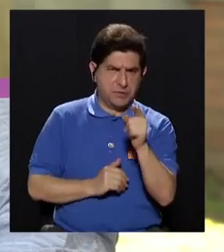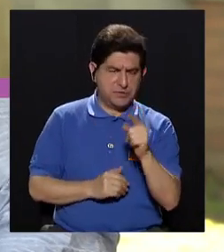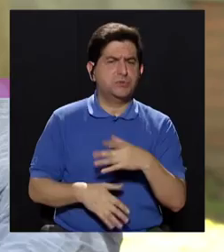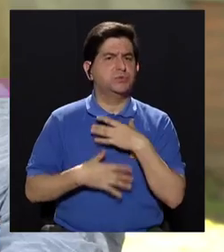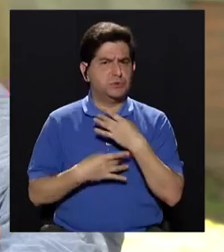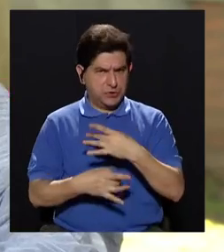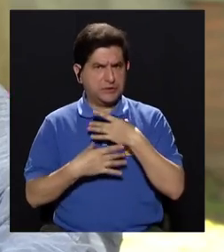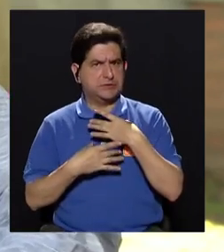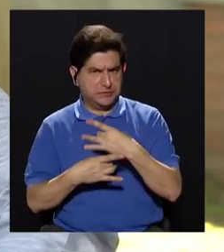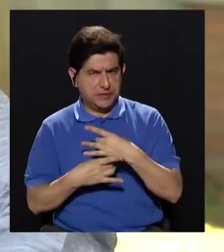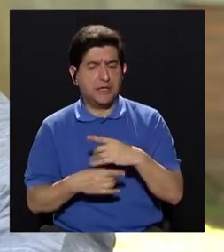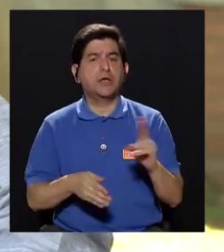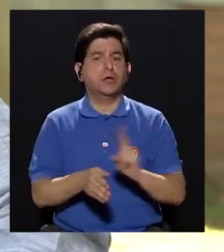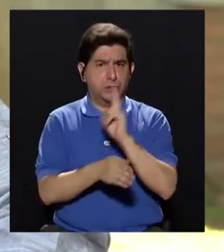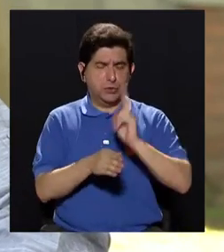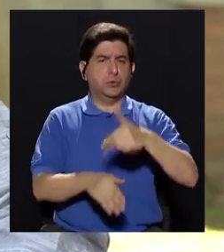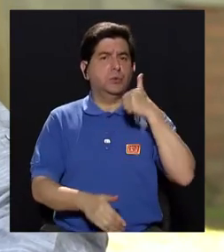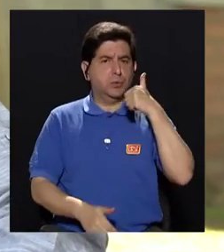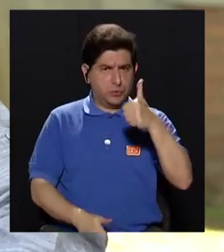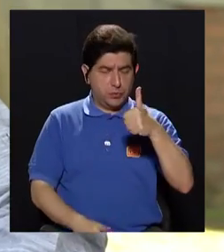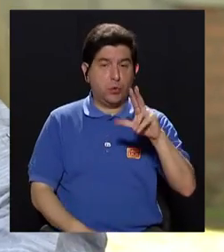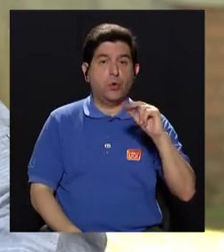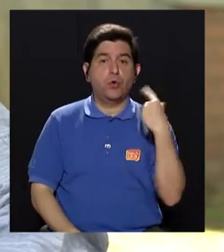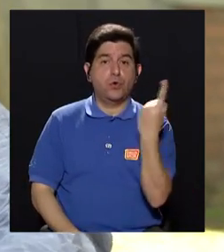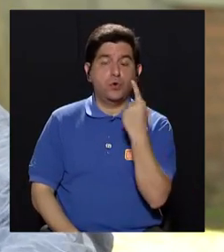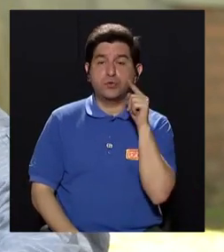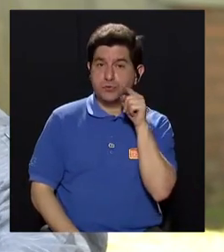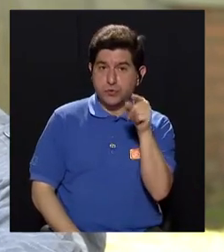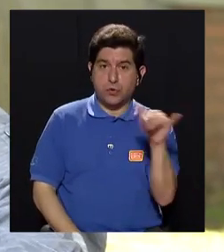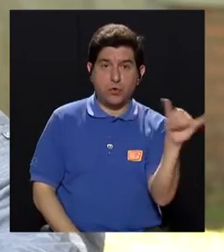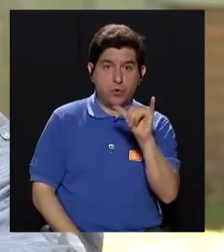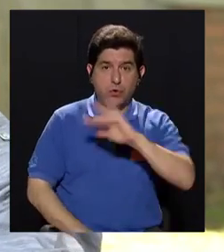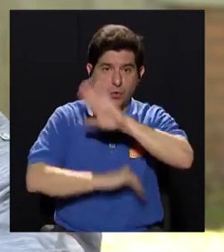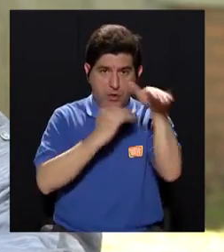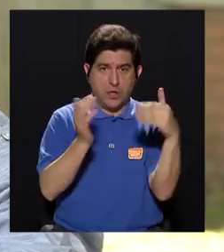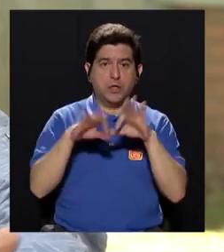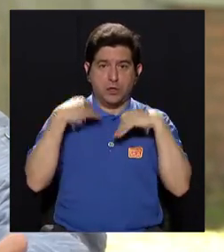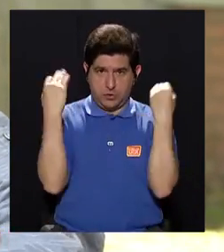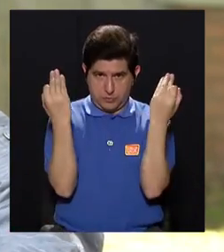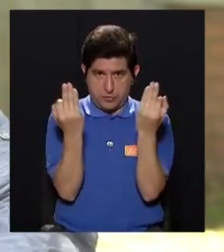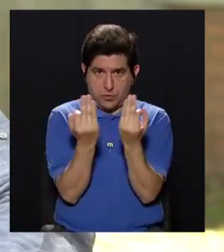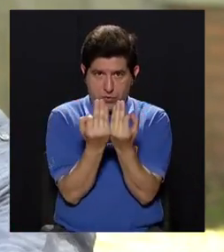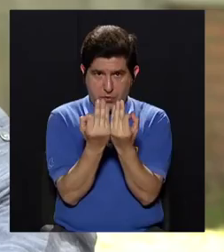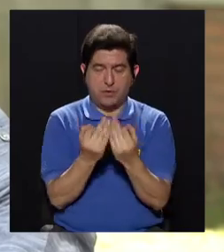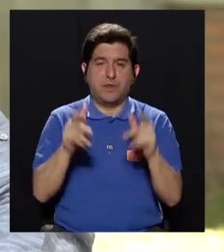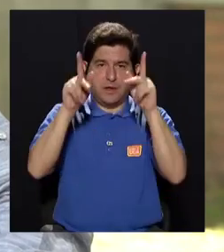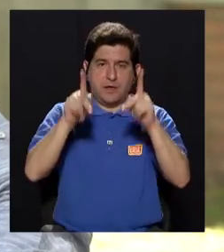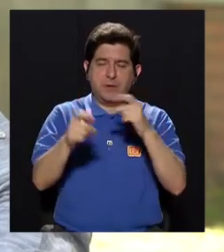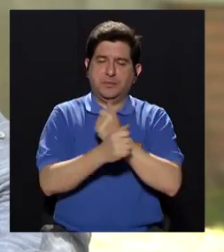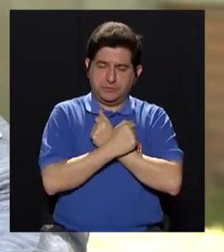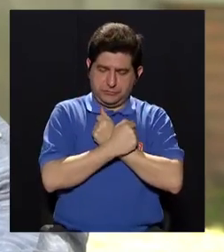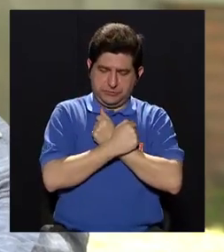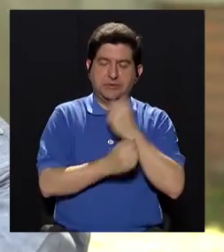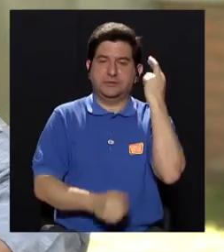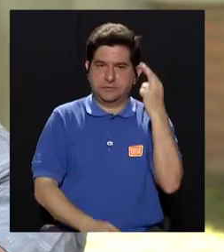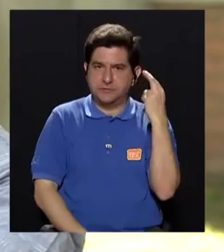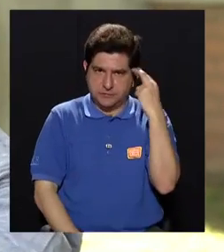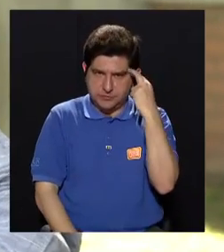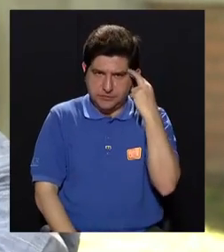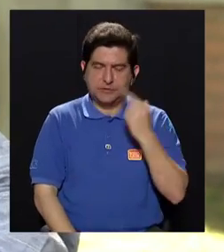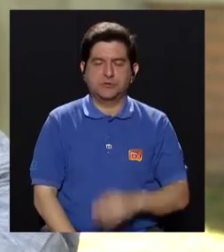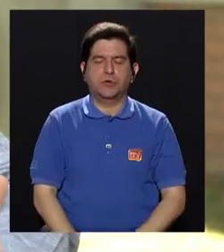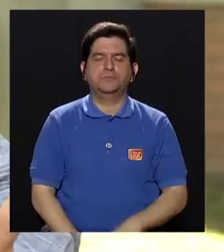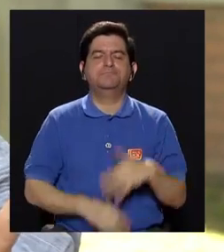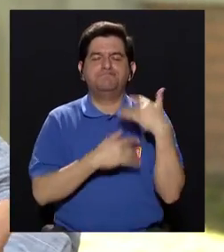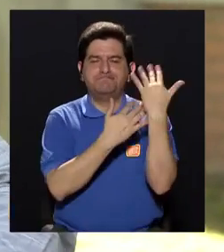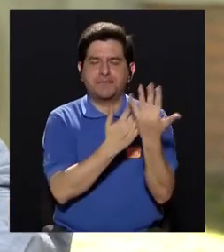les sean de interés y que les sean de mucha utilidad, no solo para usted, sino también para sus familiares y sus seres queridos. Es por esto